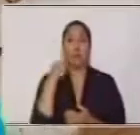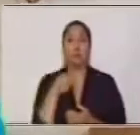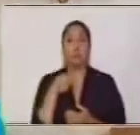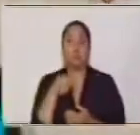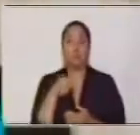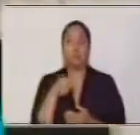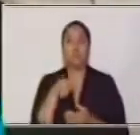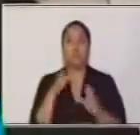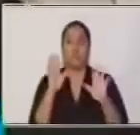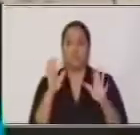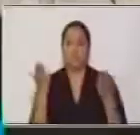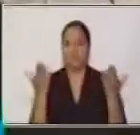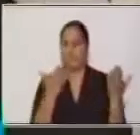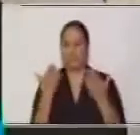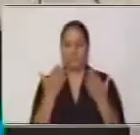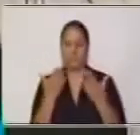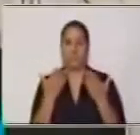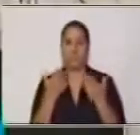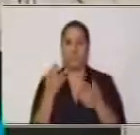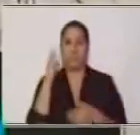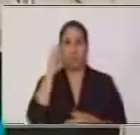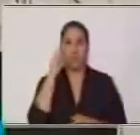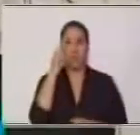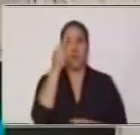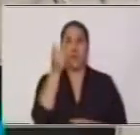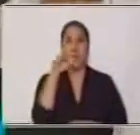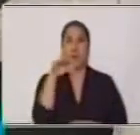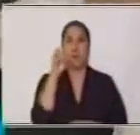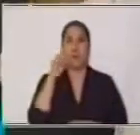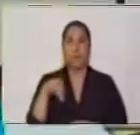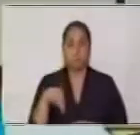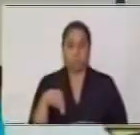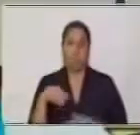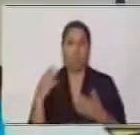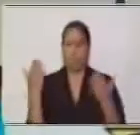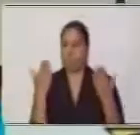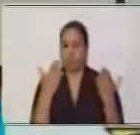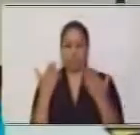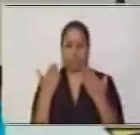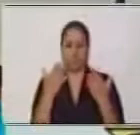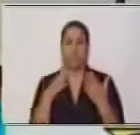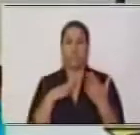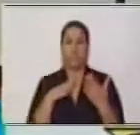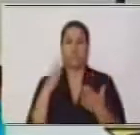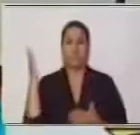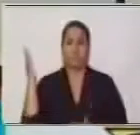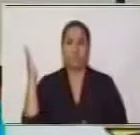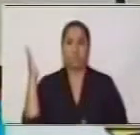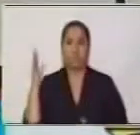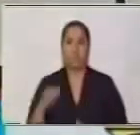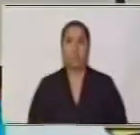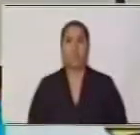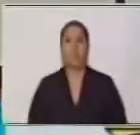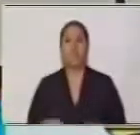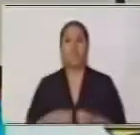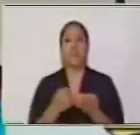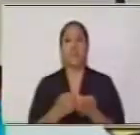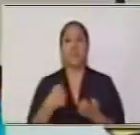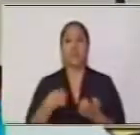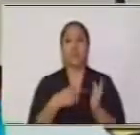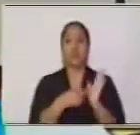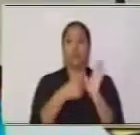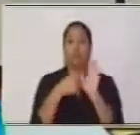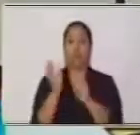y tengo una razón. Aquí estoy comparando otras dos cantidades y tengo otra razón. Por lo tanto, te estoy mostrando dos